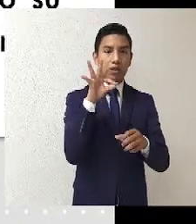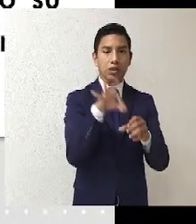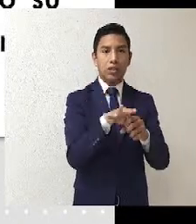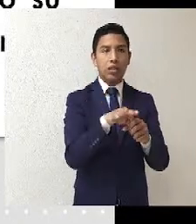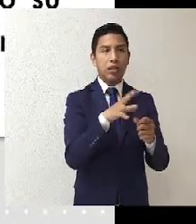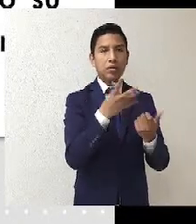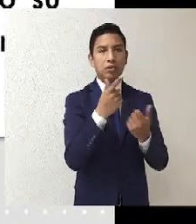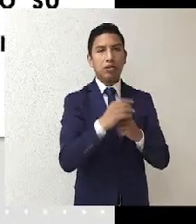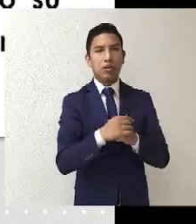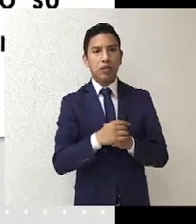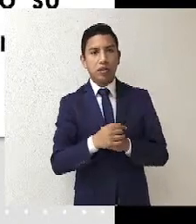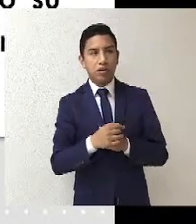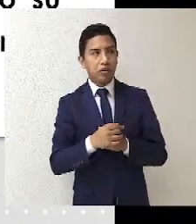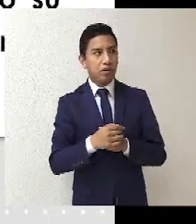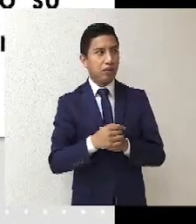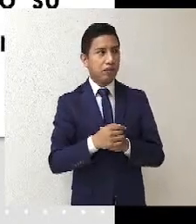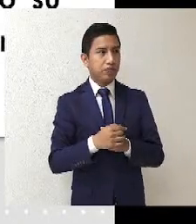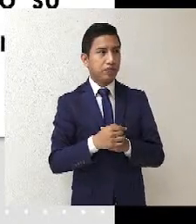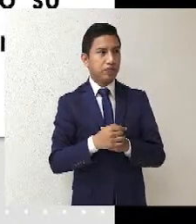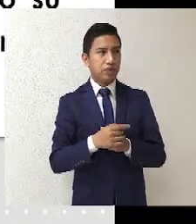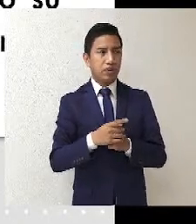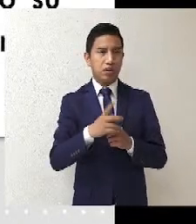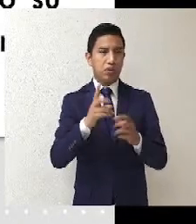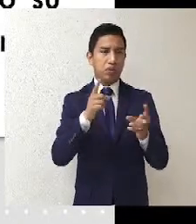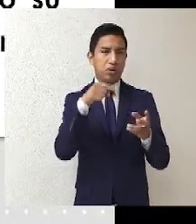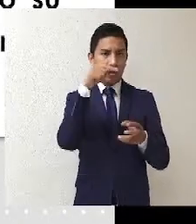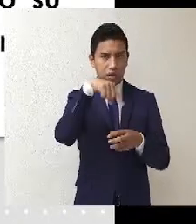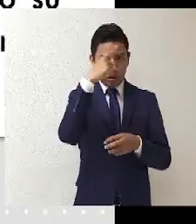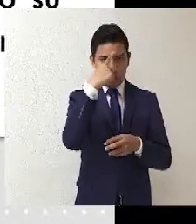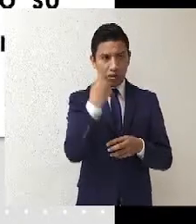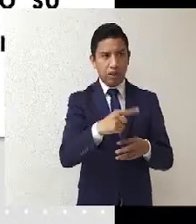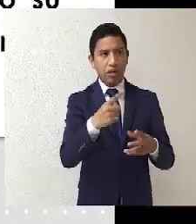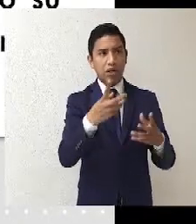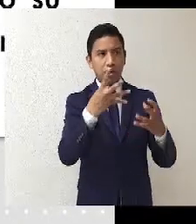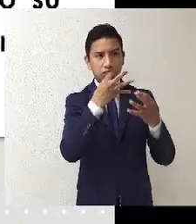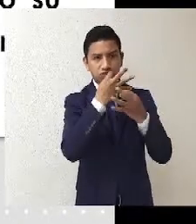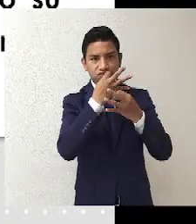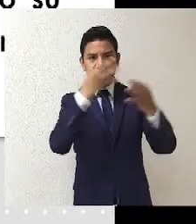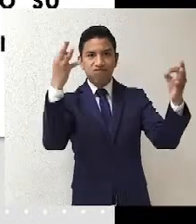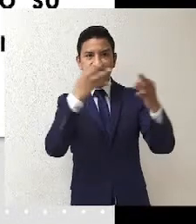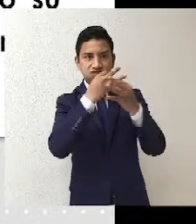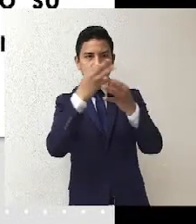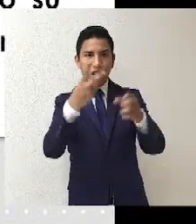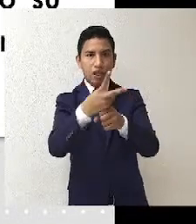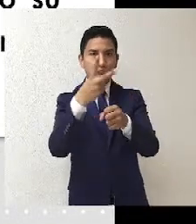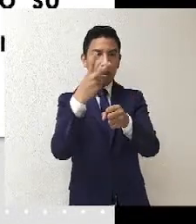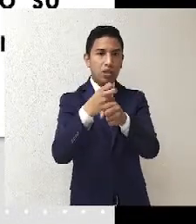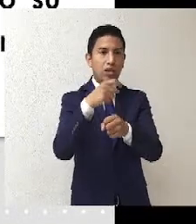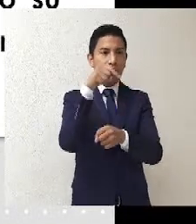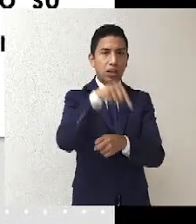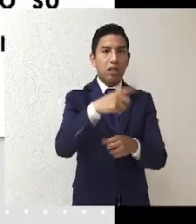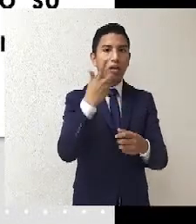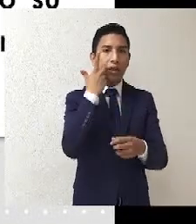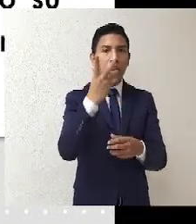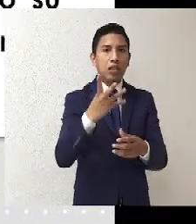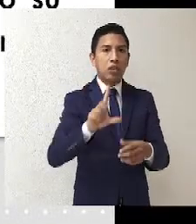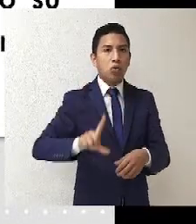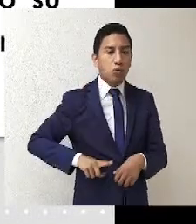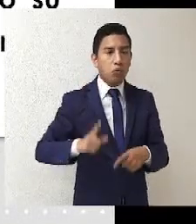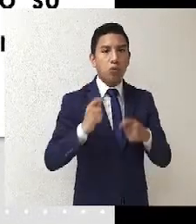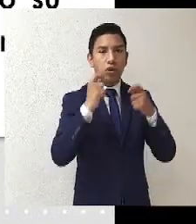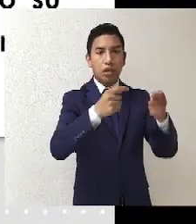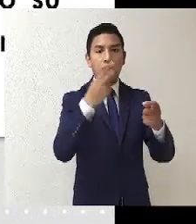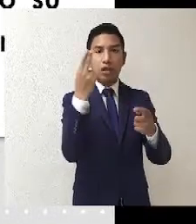Nada más platicarles rápidamente de la convocatoria para estar en contexto. La convocatoria, pues se tenían que